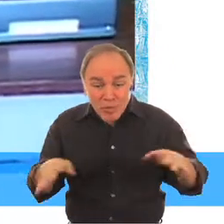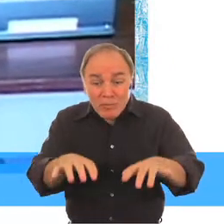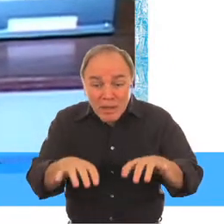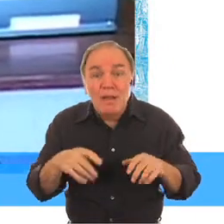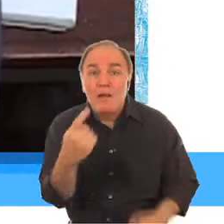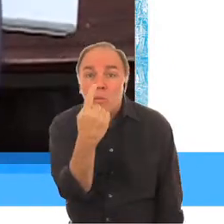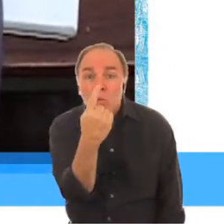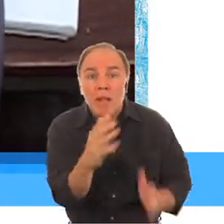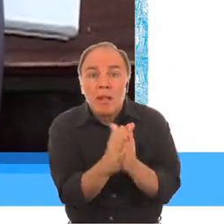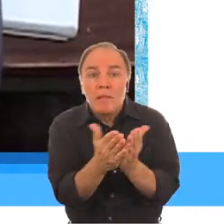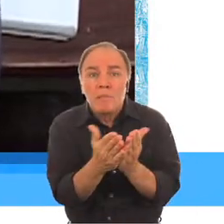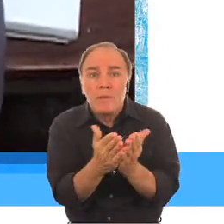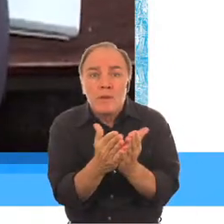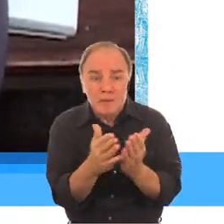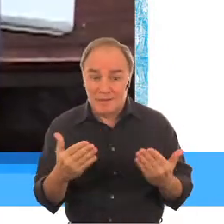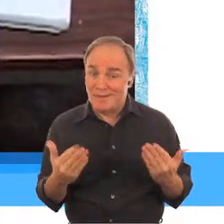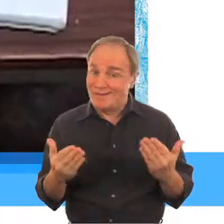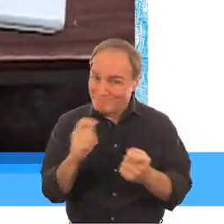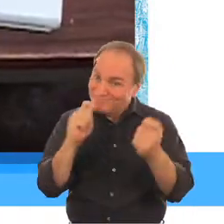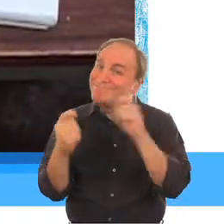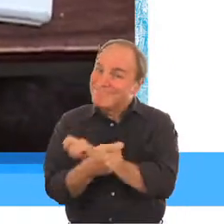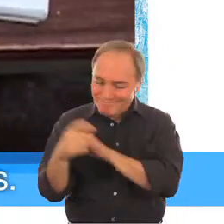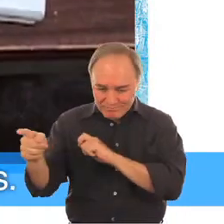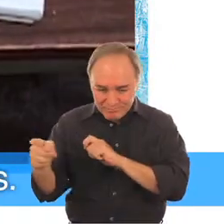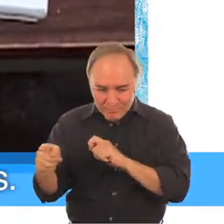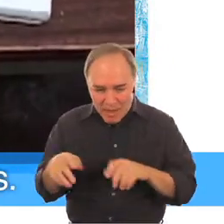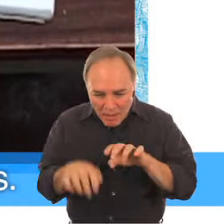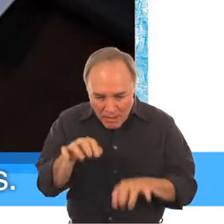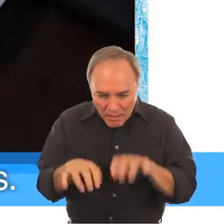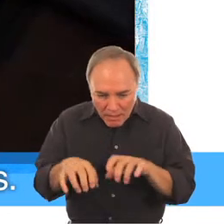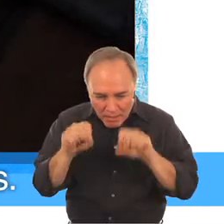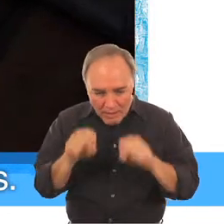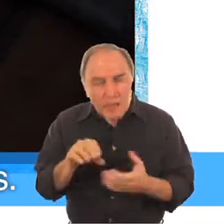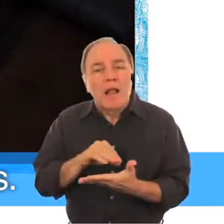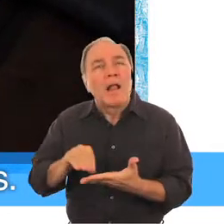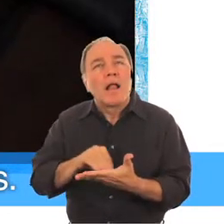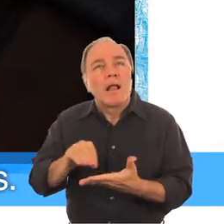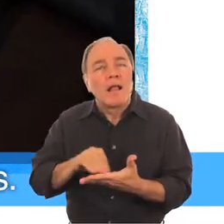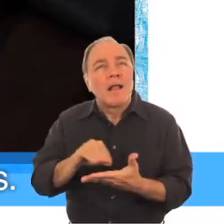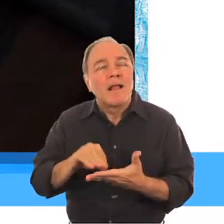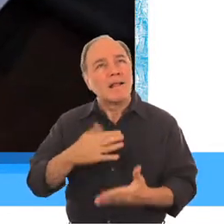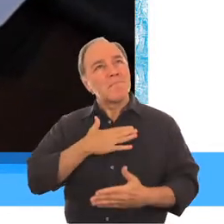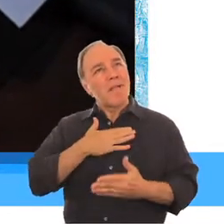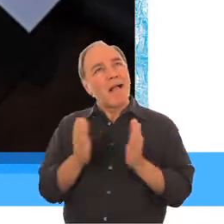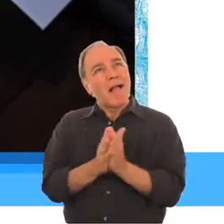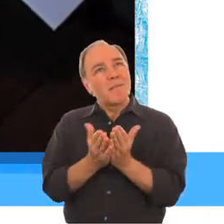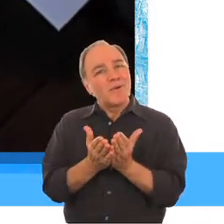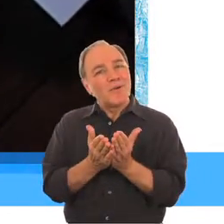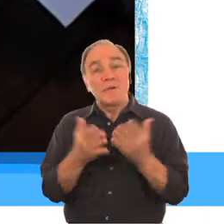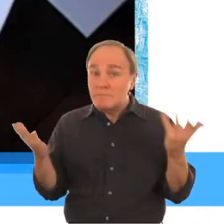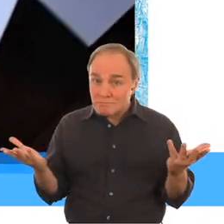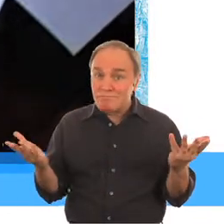Pero pronto podrá seguir sus lecciones en su propio libro y trabajar al mismo ritmo que sus compañeros videntes Eso se debe a que el